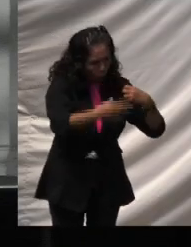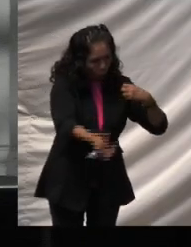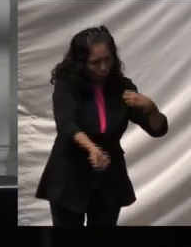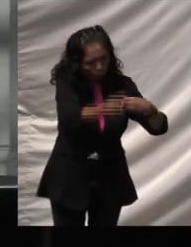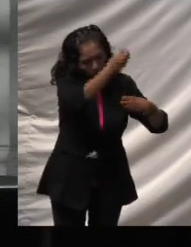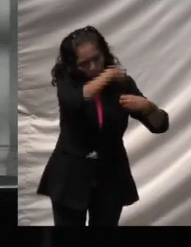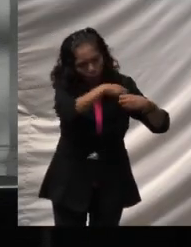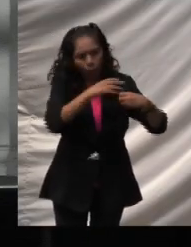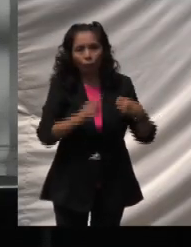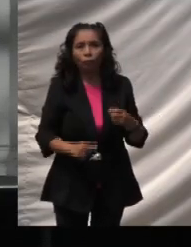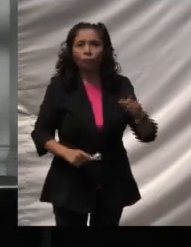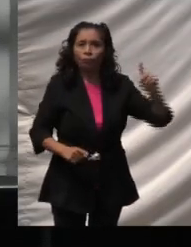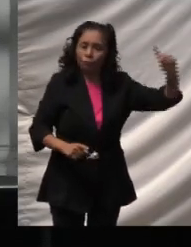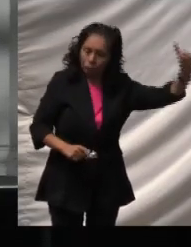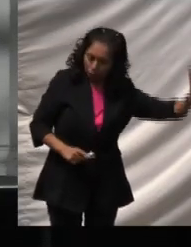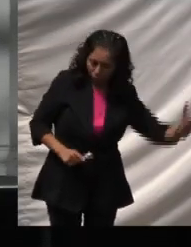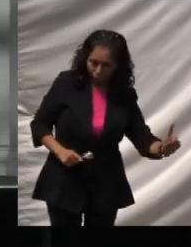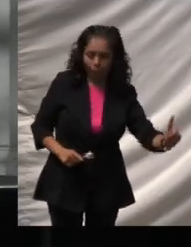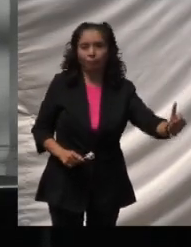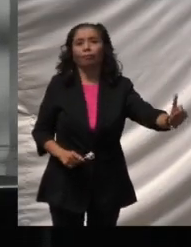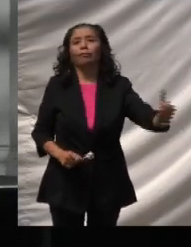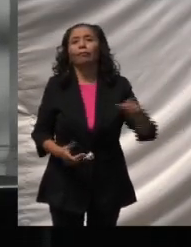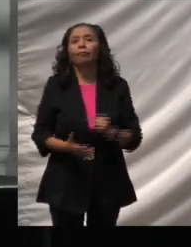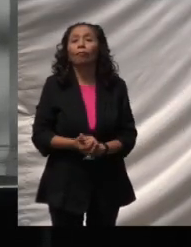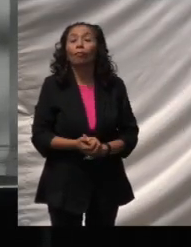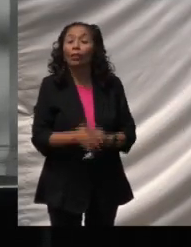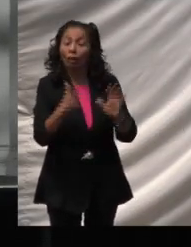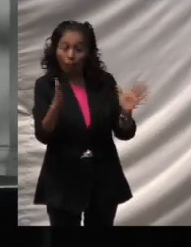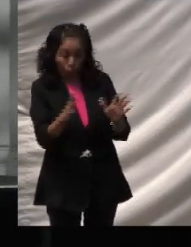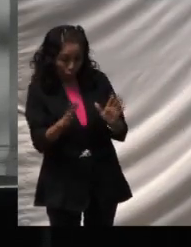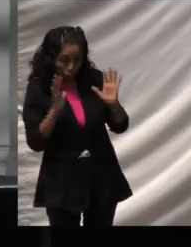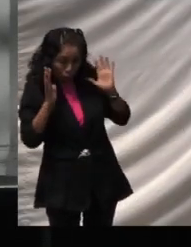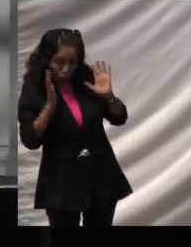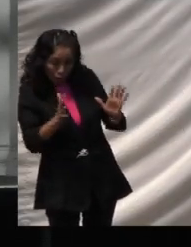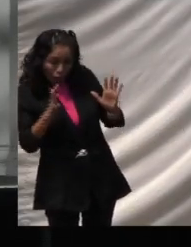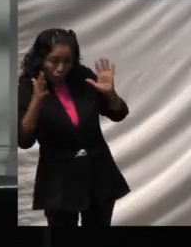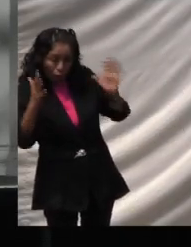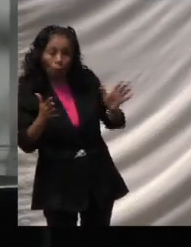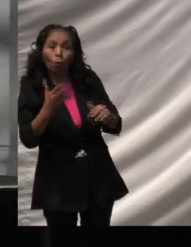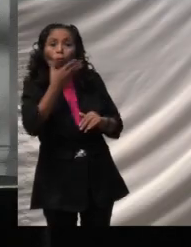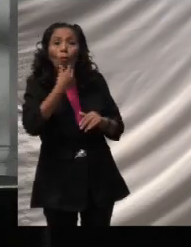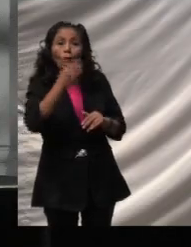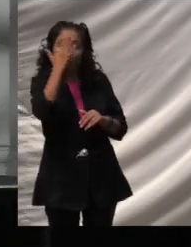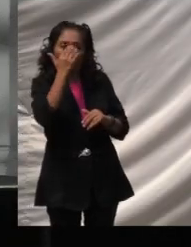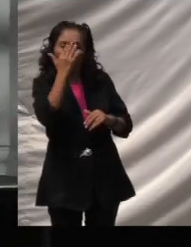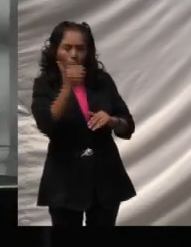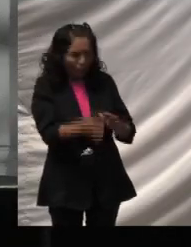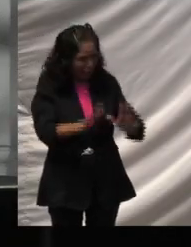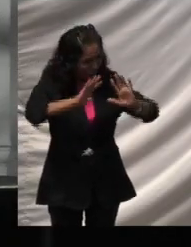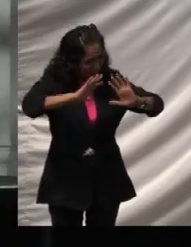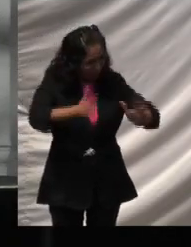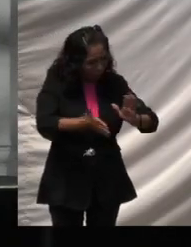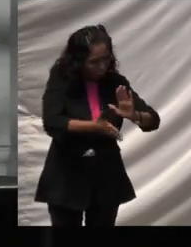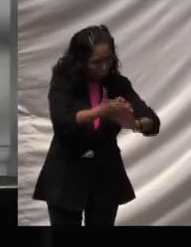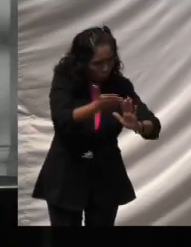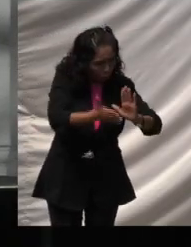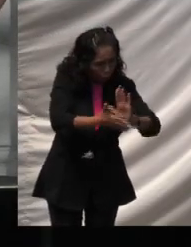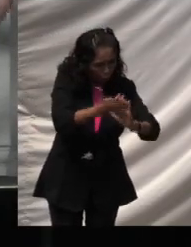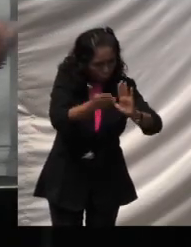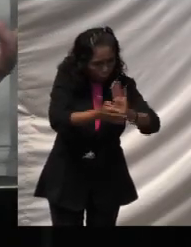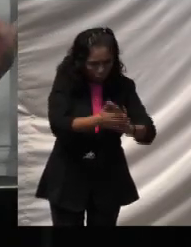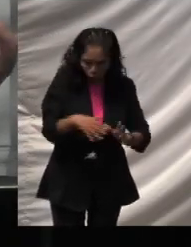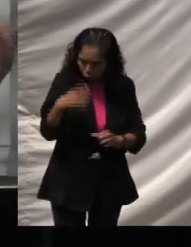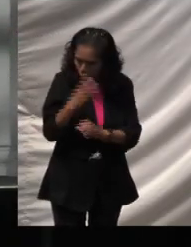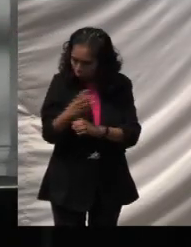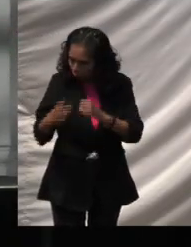y se regresó al lugar. Una vez llegando, el maya empezó a construir con todo